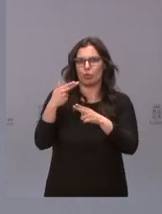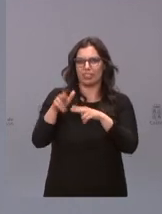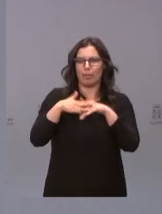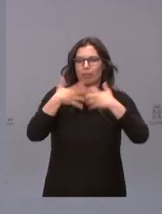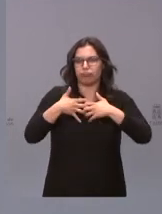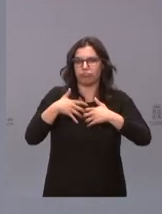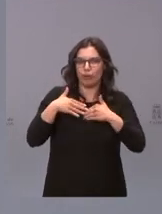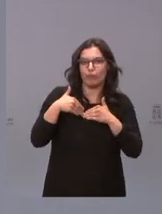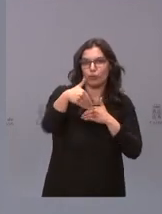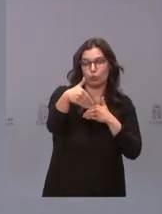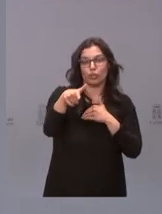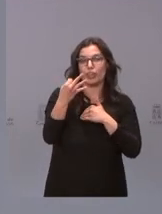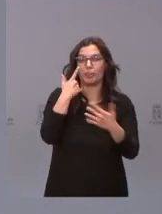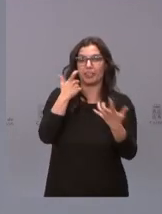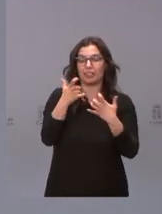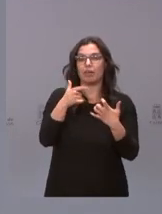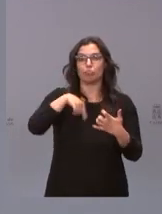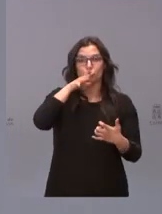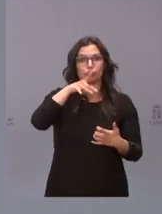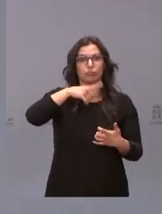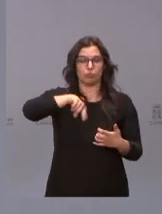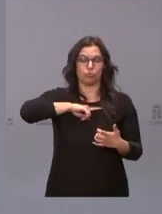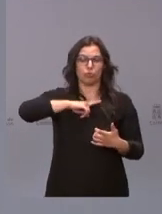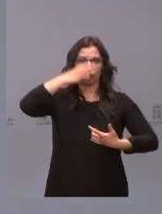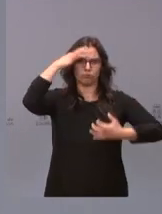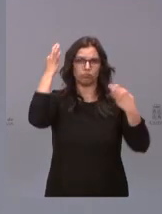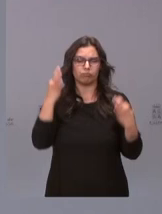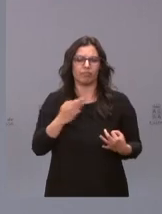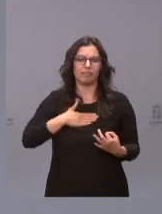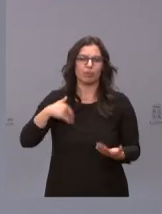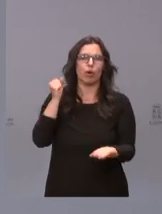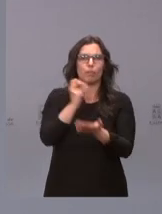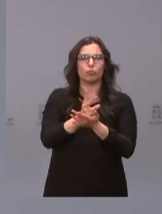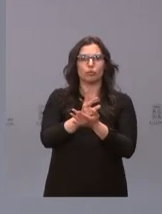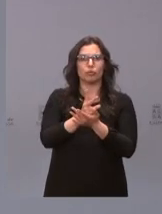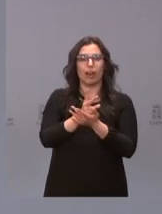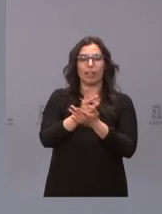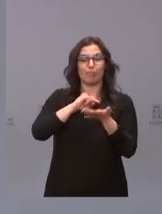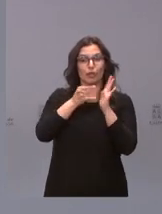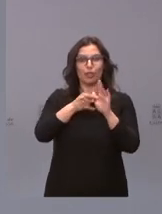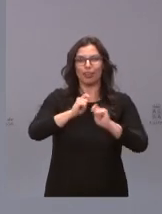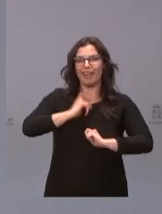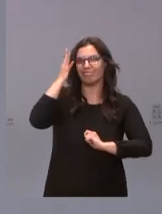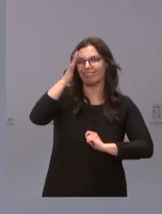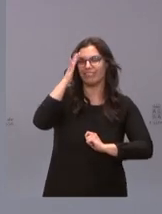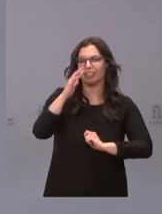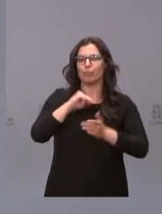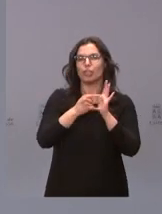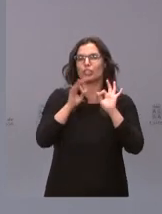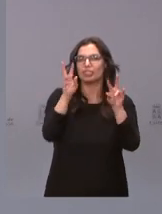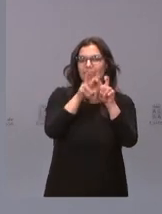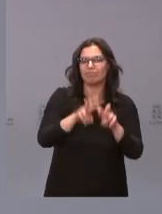destacar. Y esa es la convicción que nos lleva a apostar por este ilusionante proyecto de investigación de